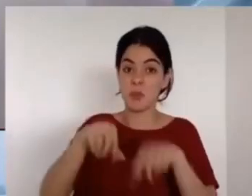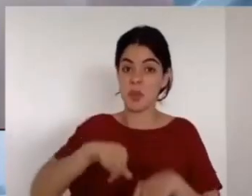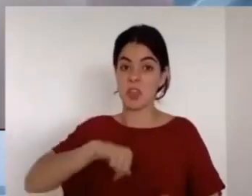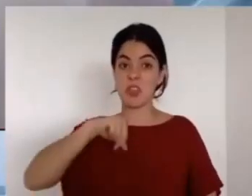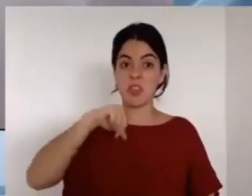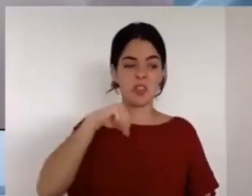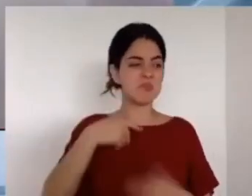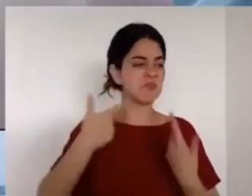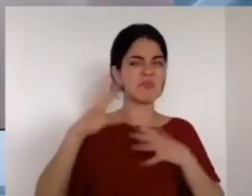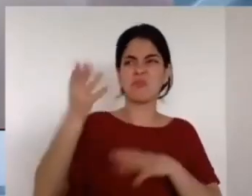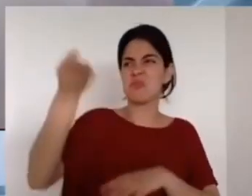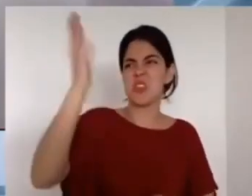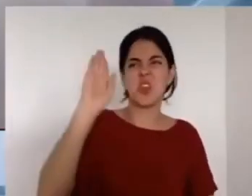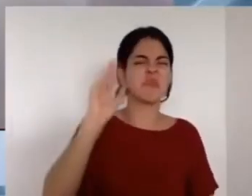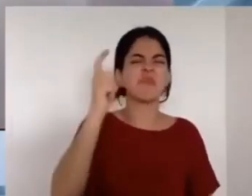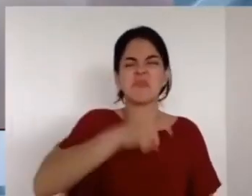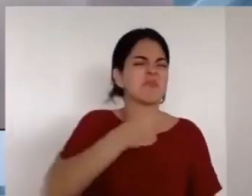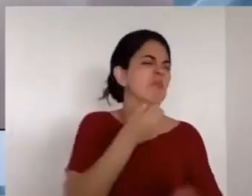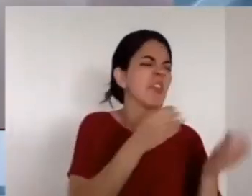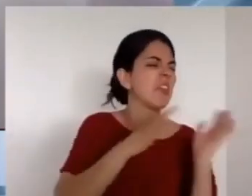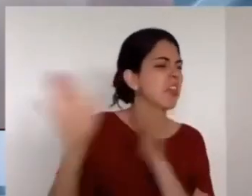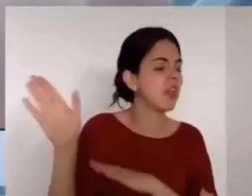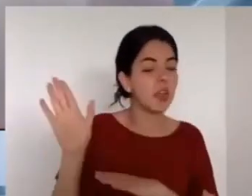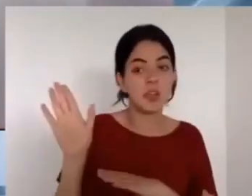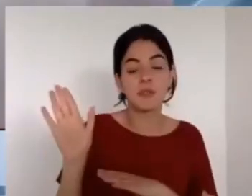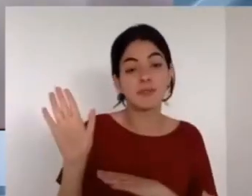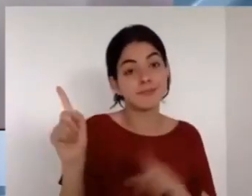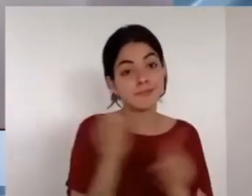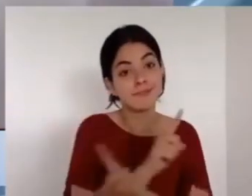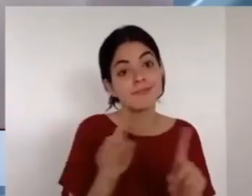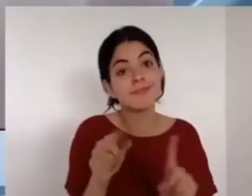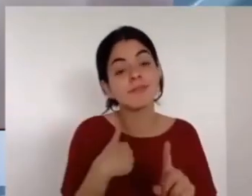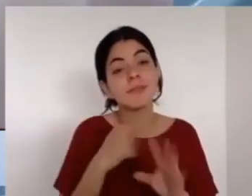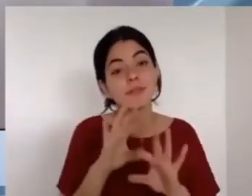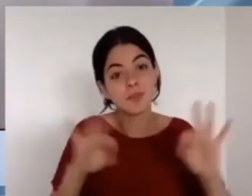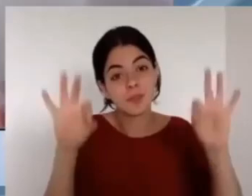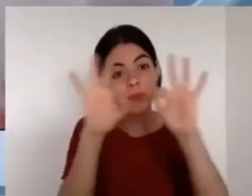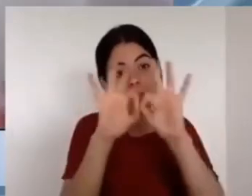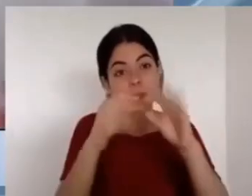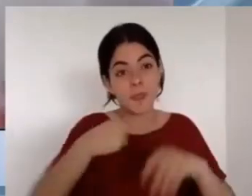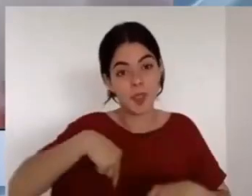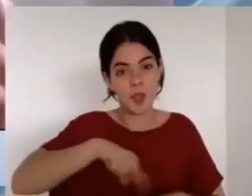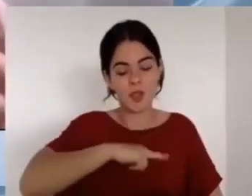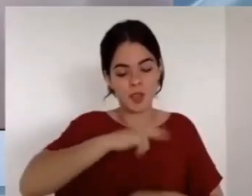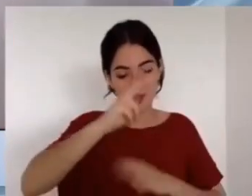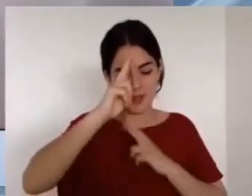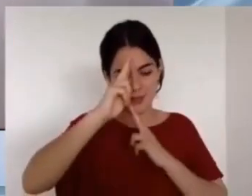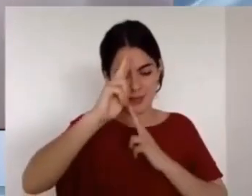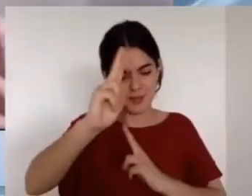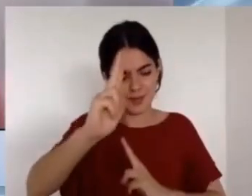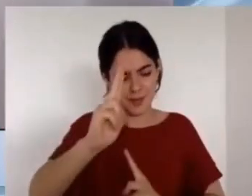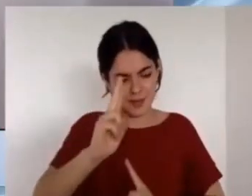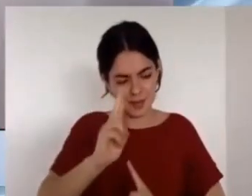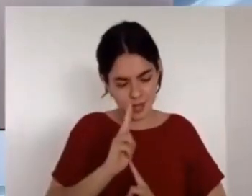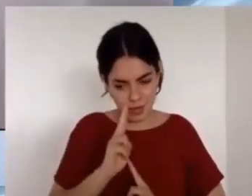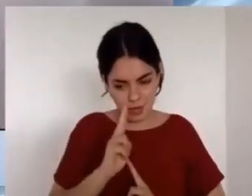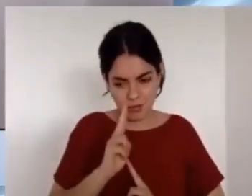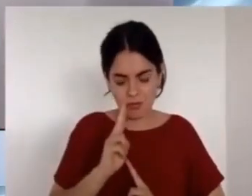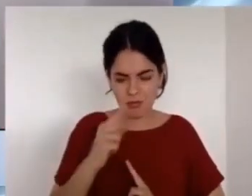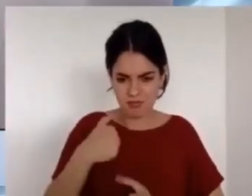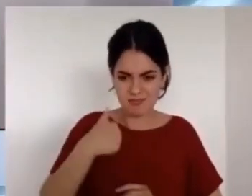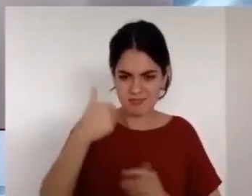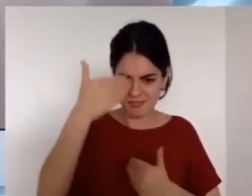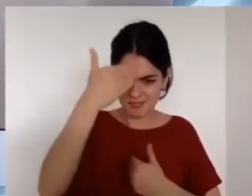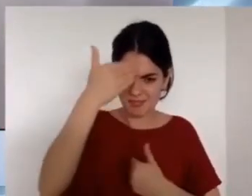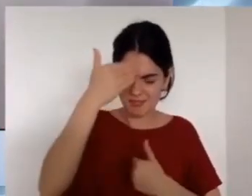quien dijo, Él lo dijo, aprended de mí que soy manso y humilde de